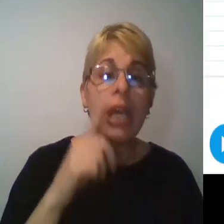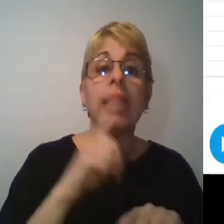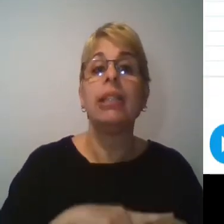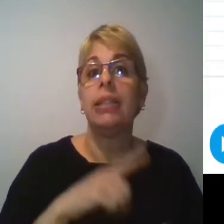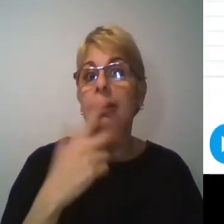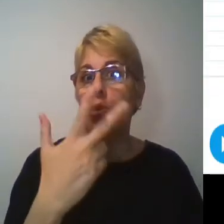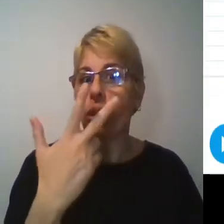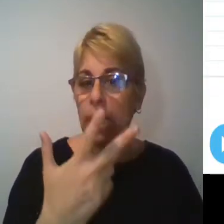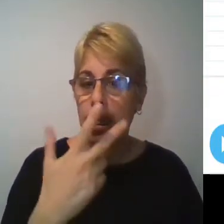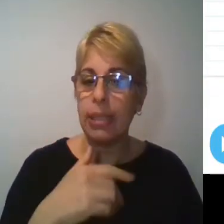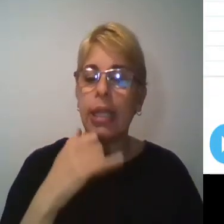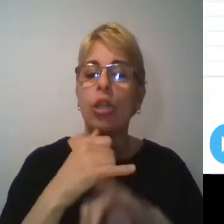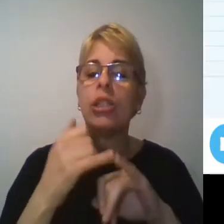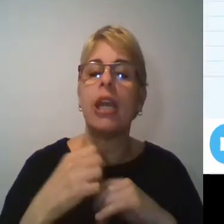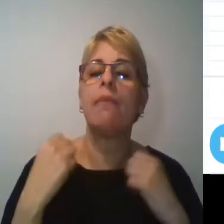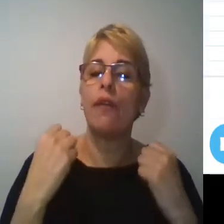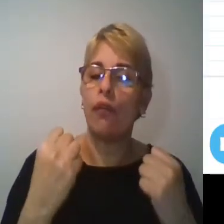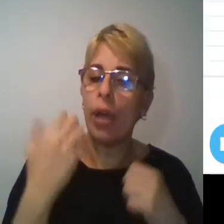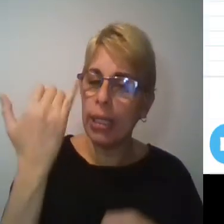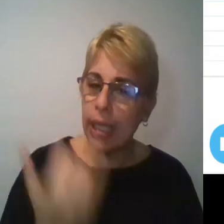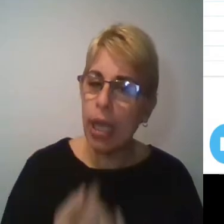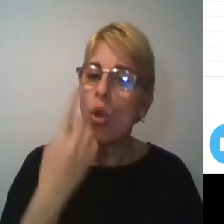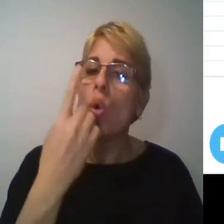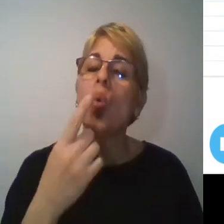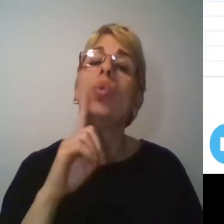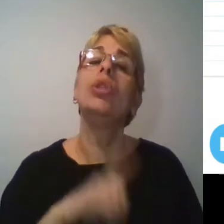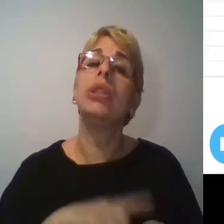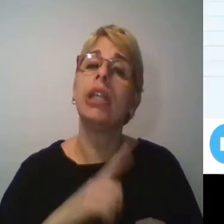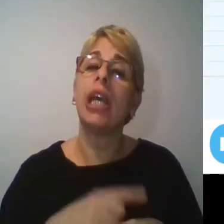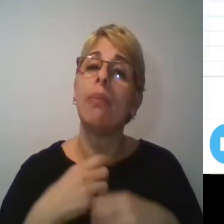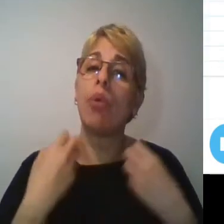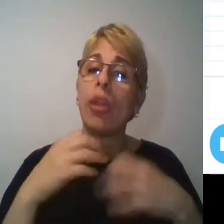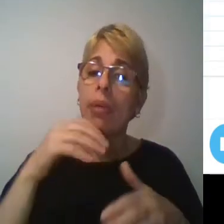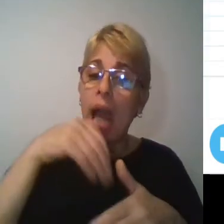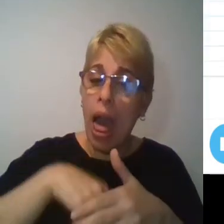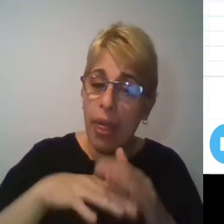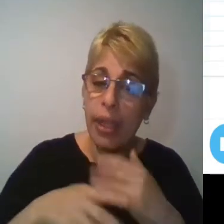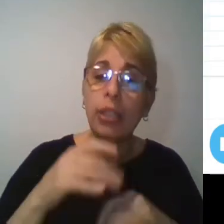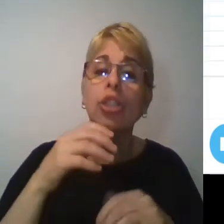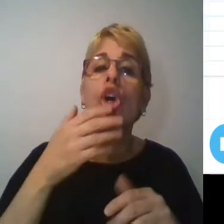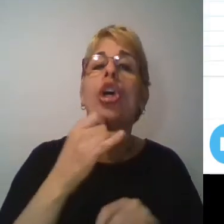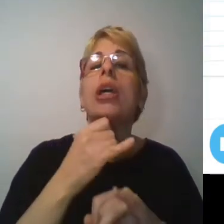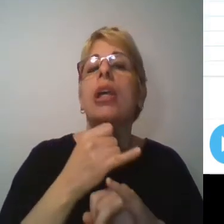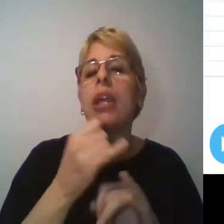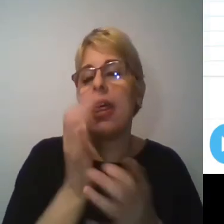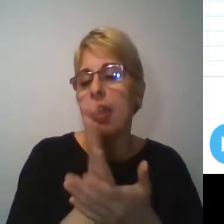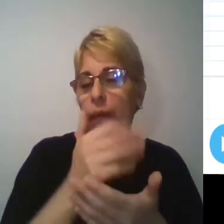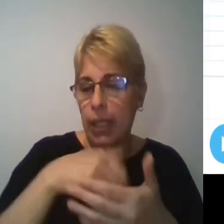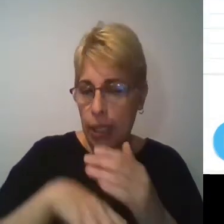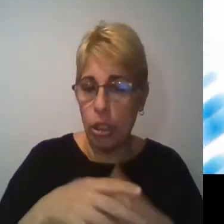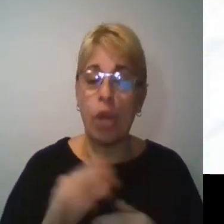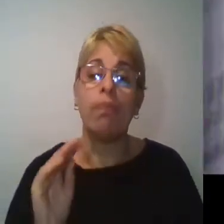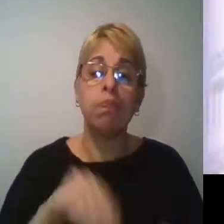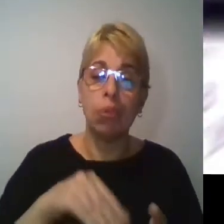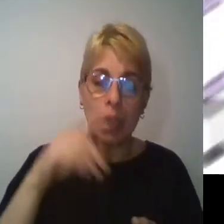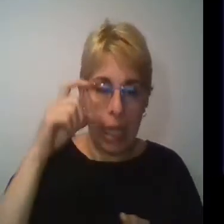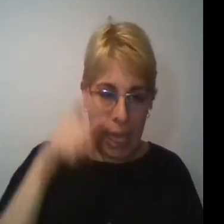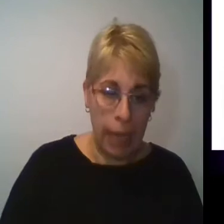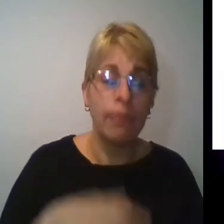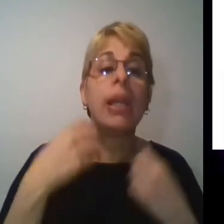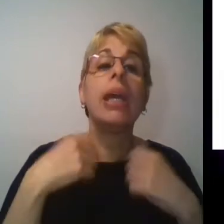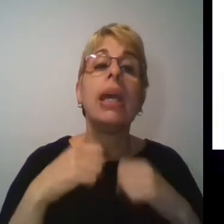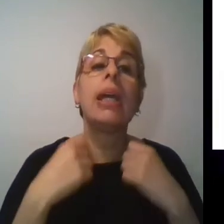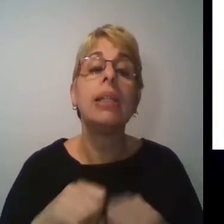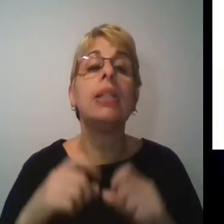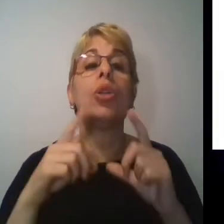que es semifuerte, va a tener un tiempo débil dentro de su subdivisión, sumado a la letra I. El ejercicio número 8 va a